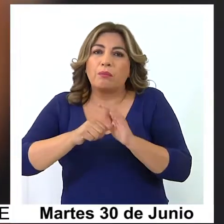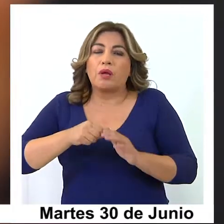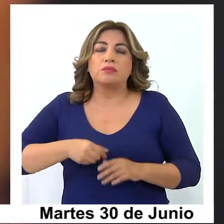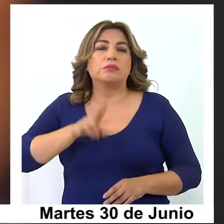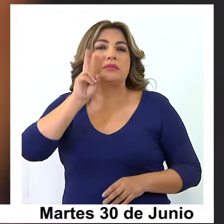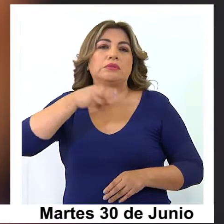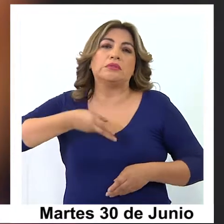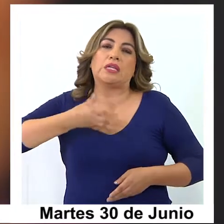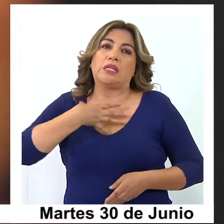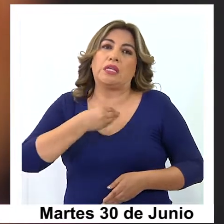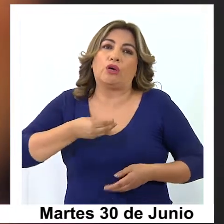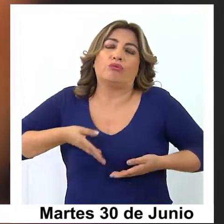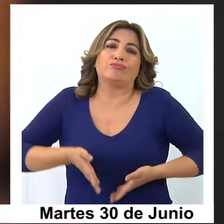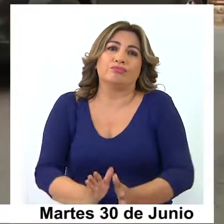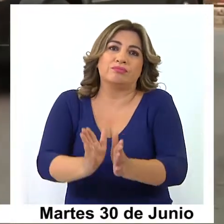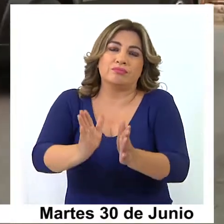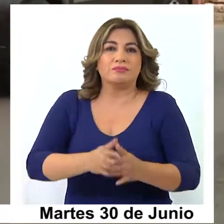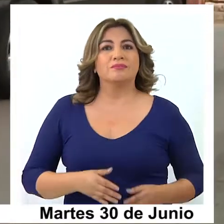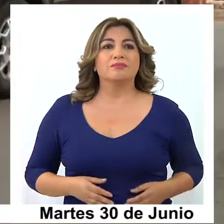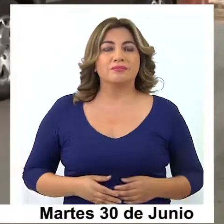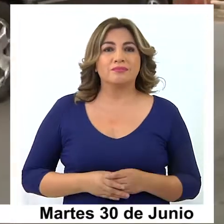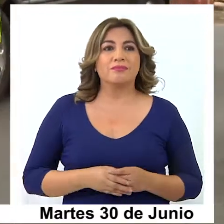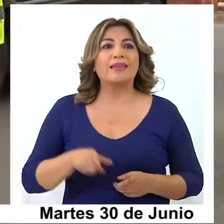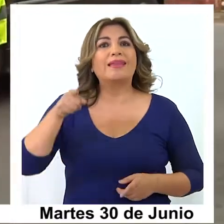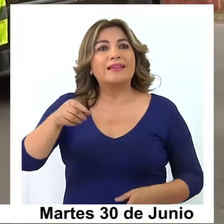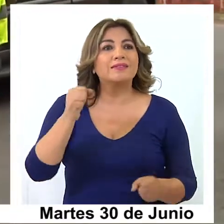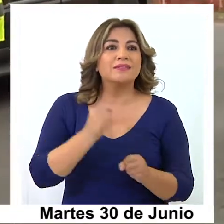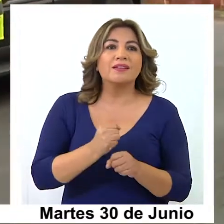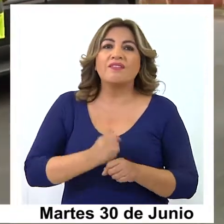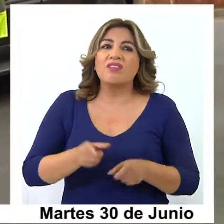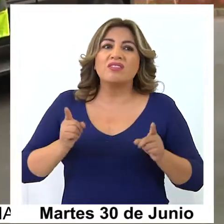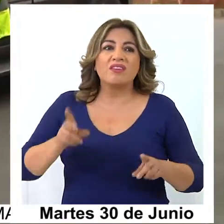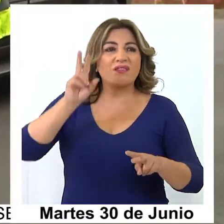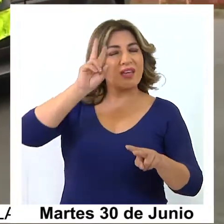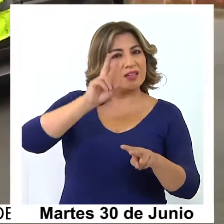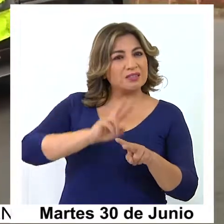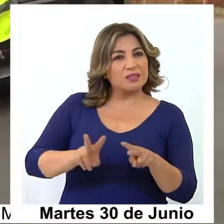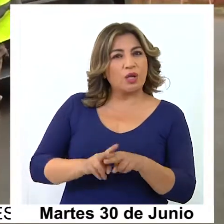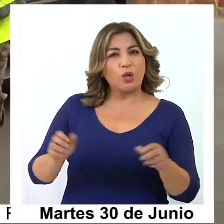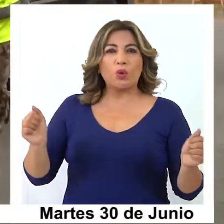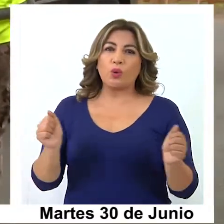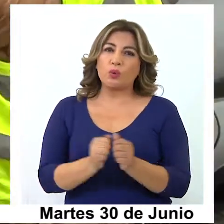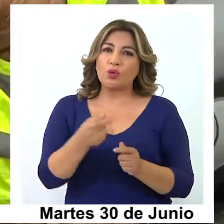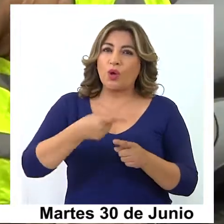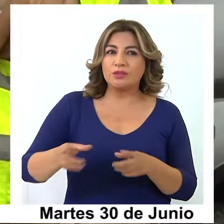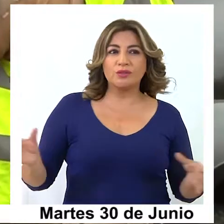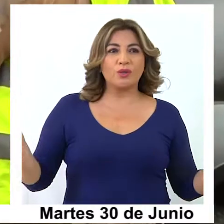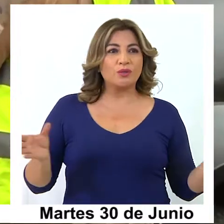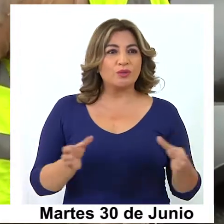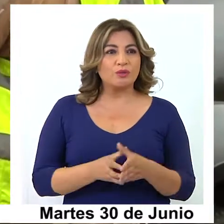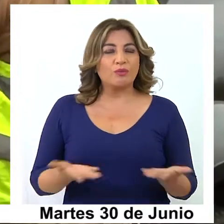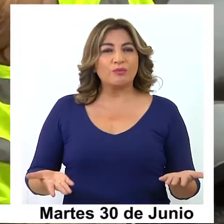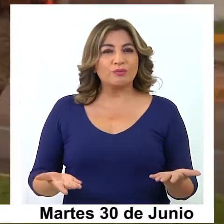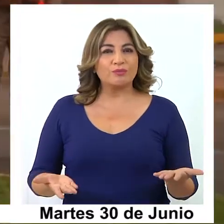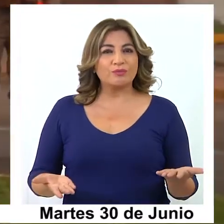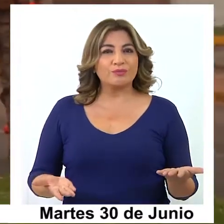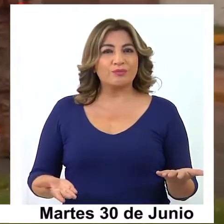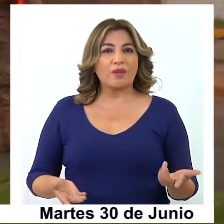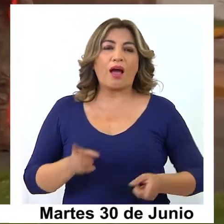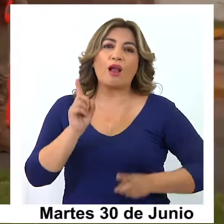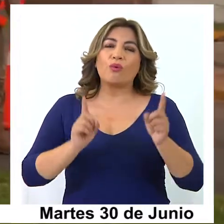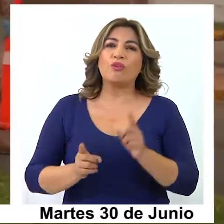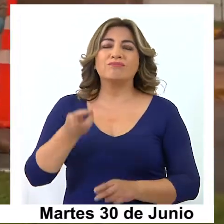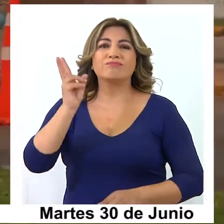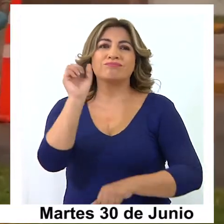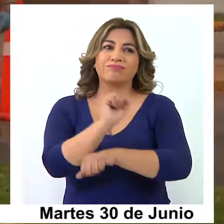sigan creciendo las camadas en el desierto. Hoy este trabajo deben realizarlo coordinadamente con otras agrupaciones debido a las actuales restricciones